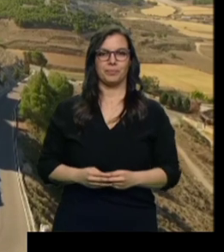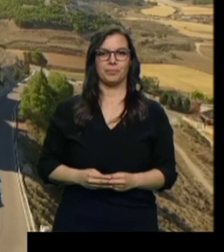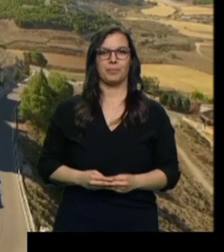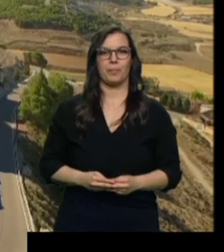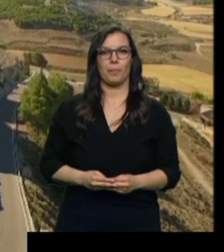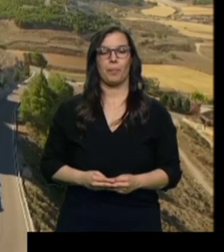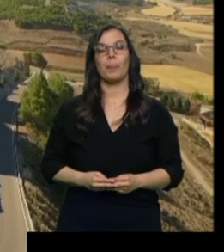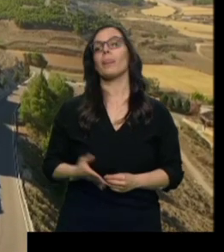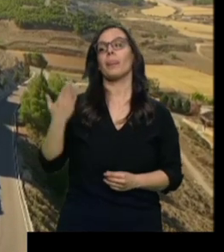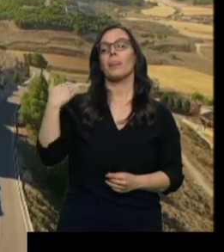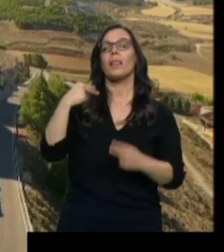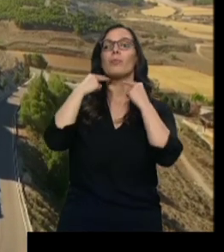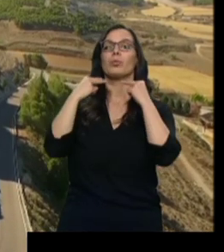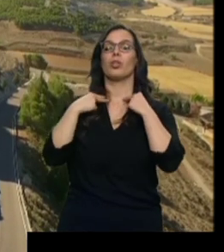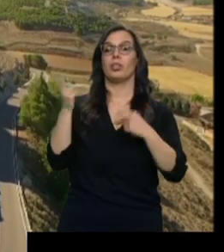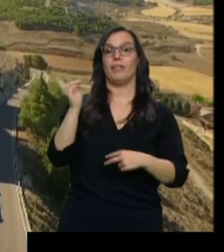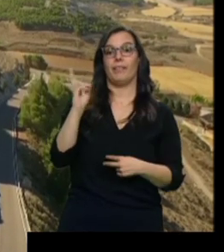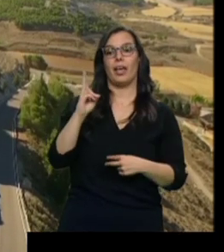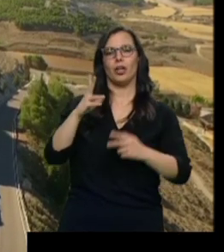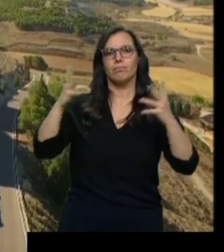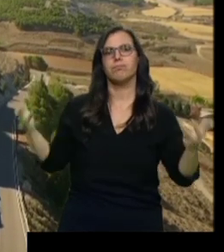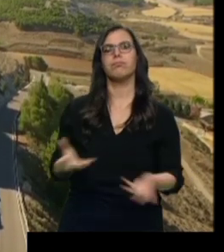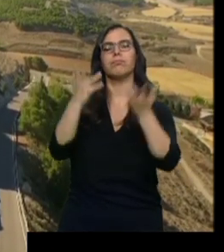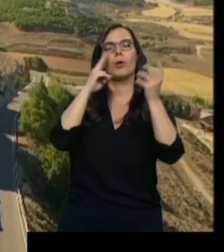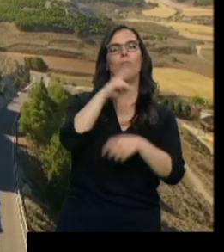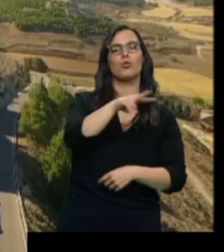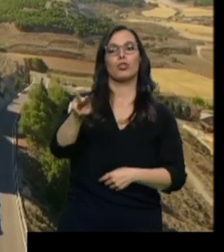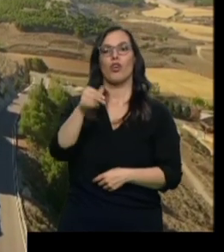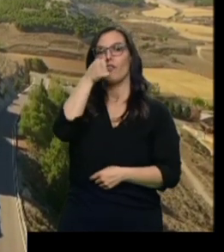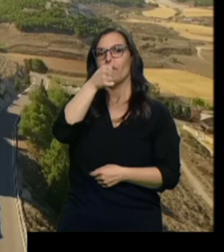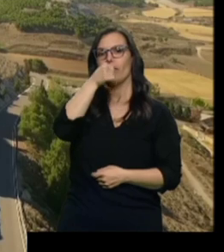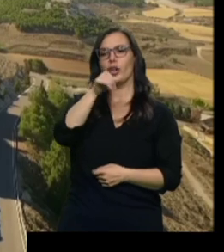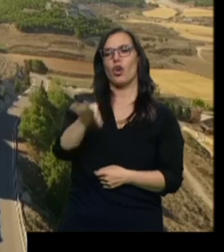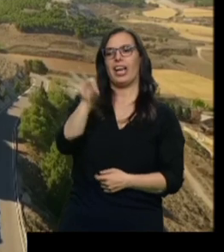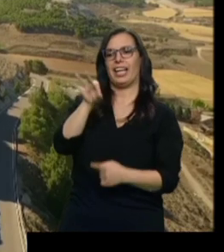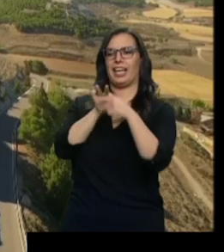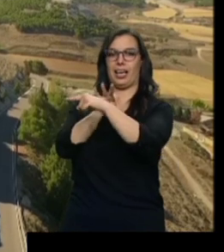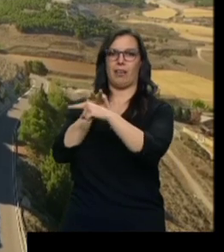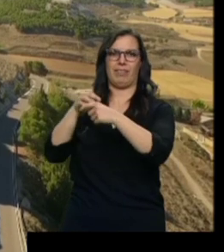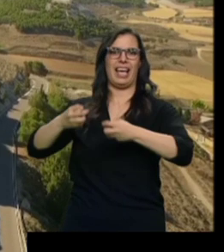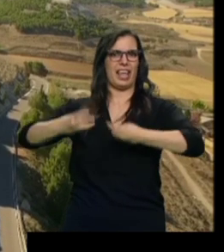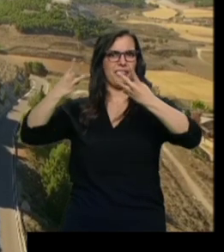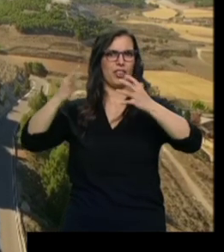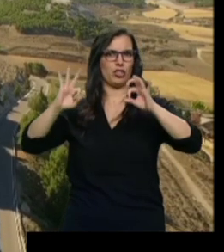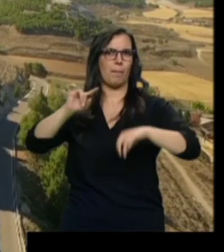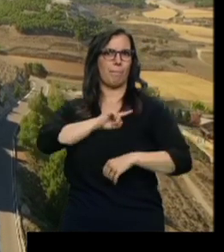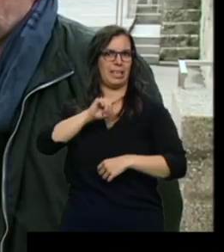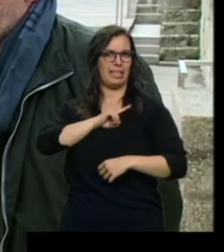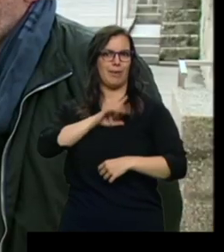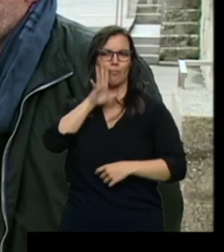Cuando la Diputación de Valladolid impulsó el Museo del Vino, eligió esta fortaleza militar por su gran valor arquitectónico.